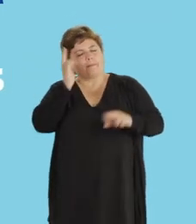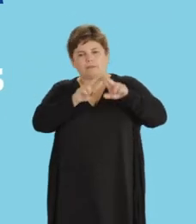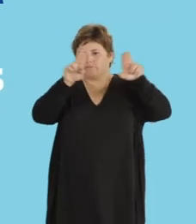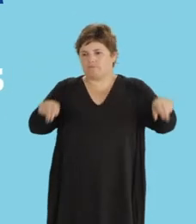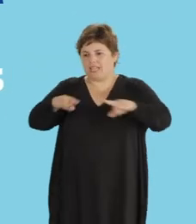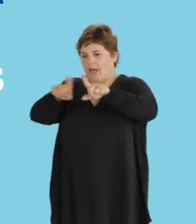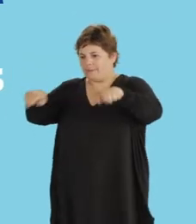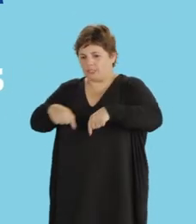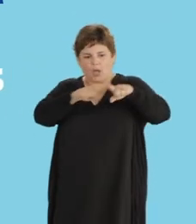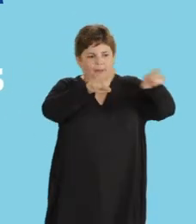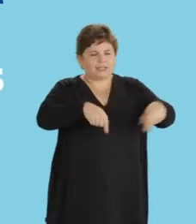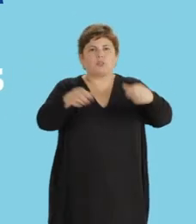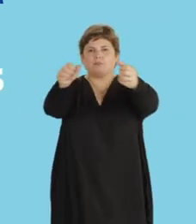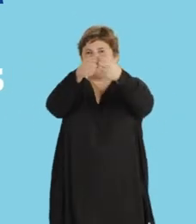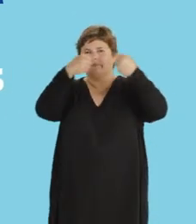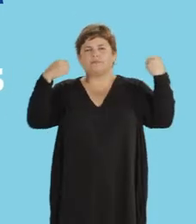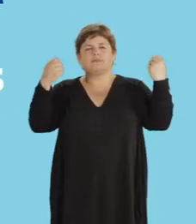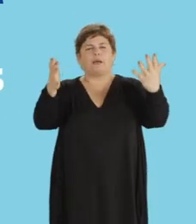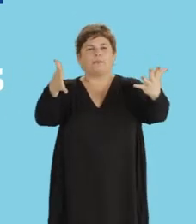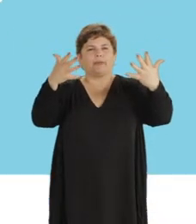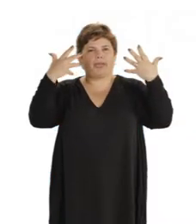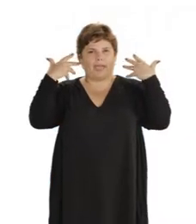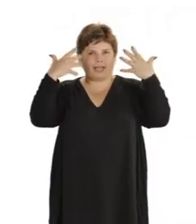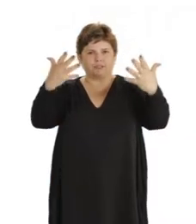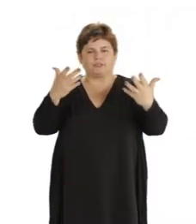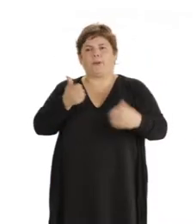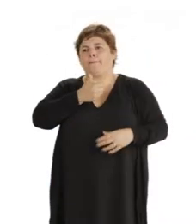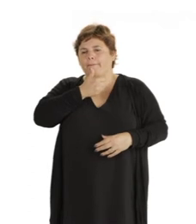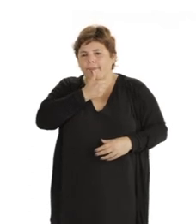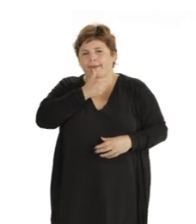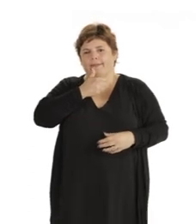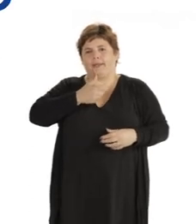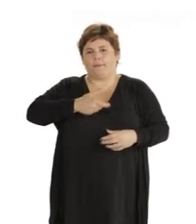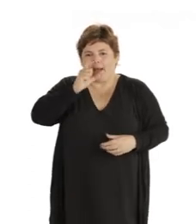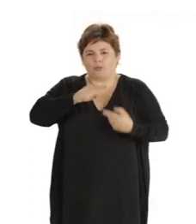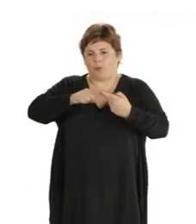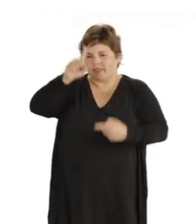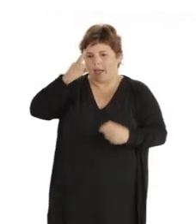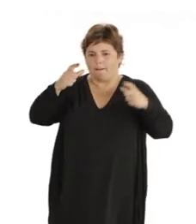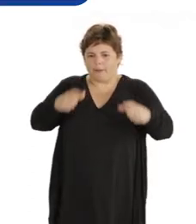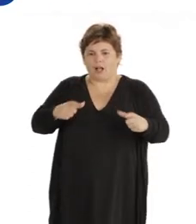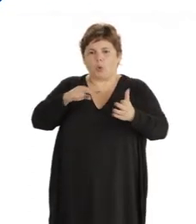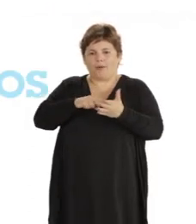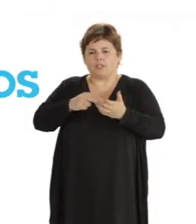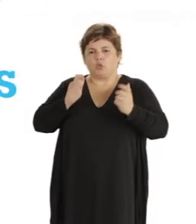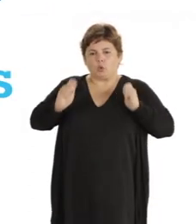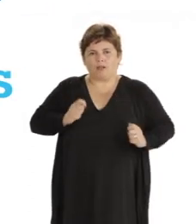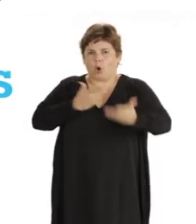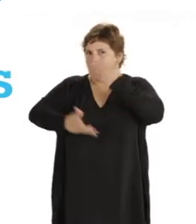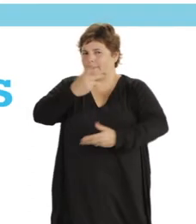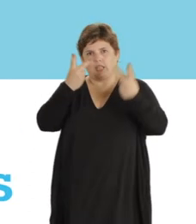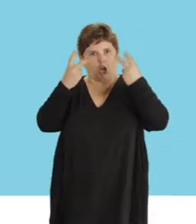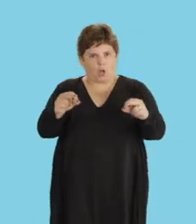dormir en habitaciones separadas y ventiladas de forma frecuente. No compartas el mate, vasos, botellas, platos, toallas o